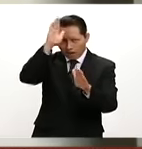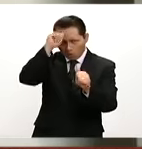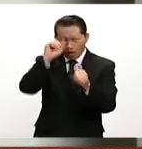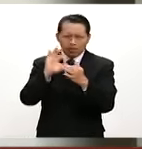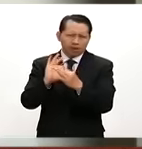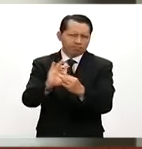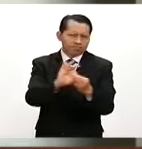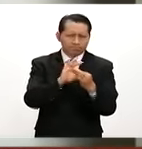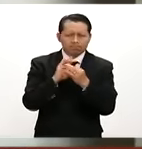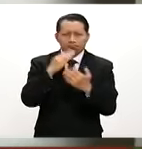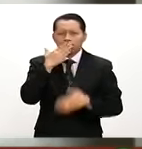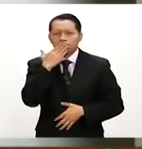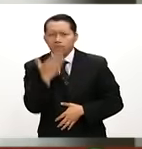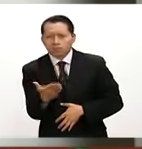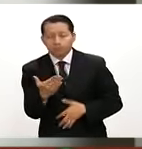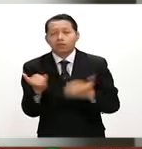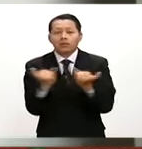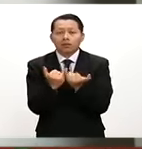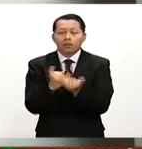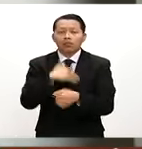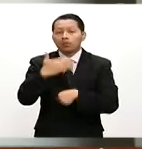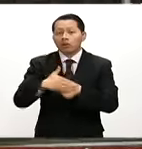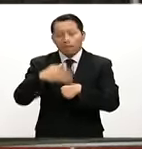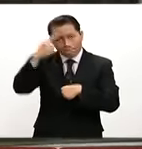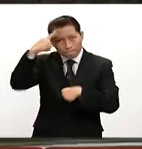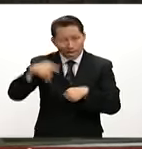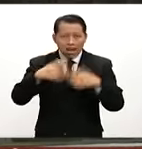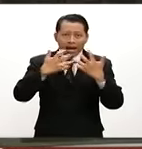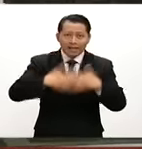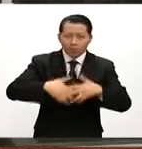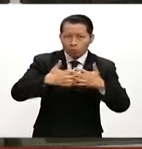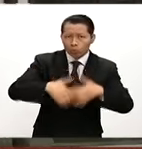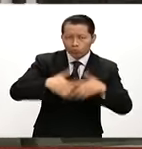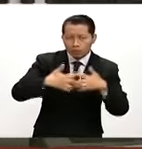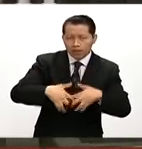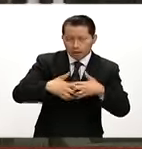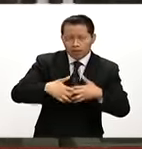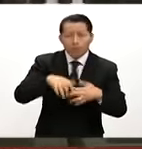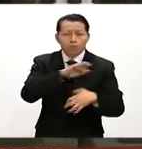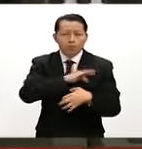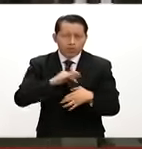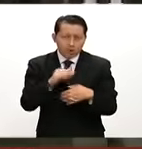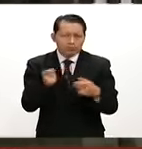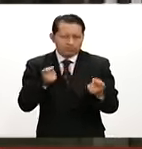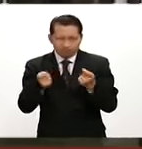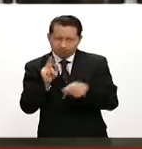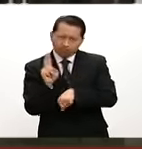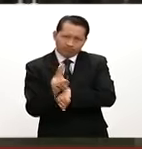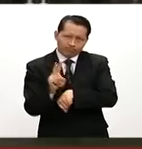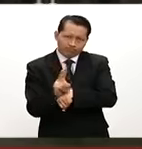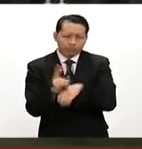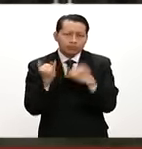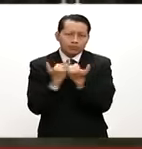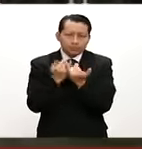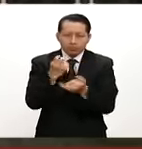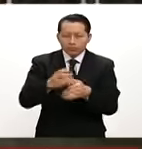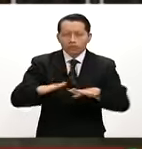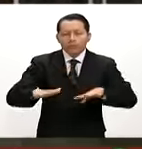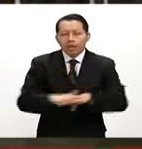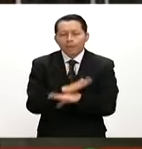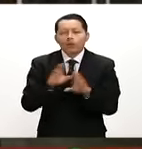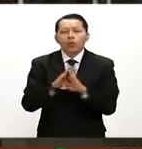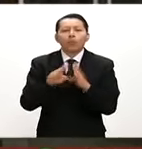el tema de los patrones industriales y nos tendremos que referir a un cambio de la plataforma